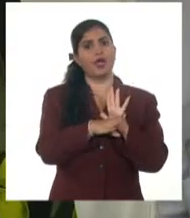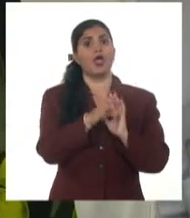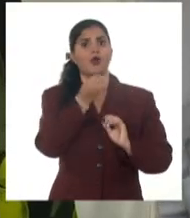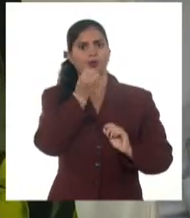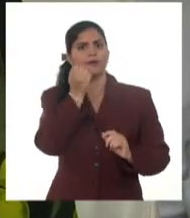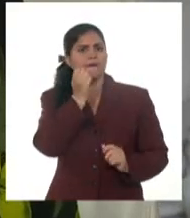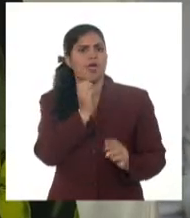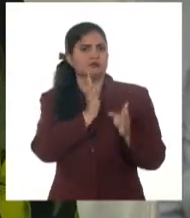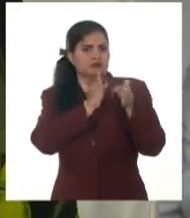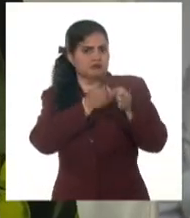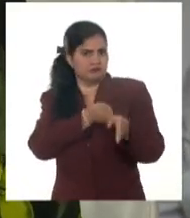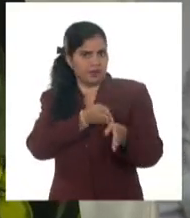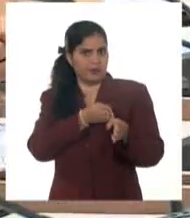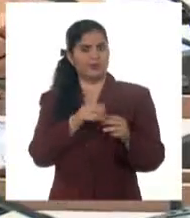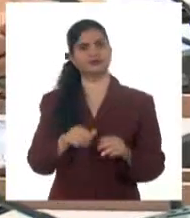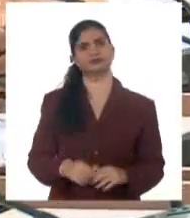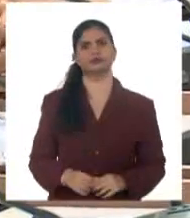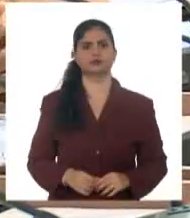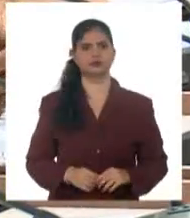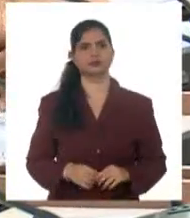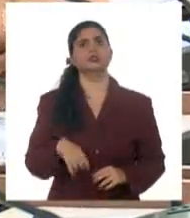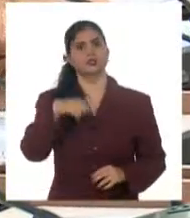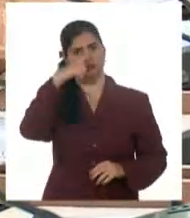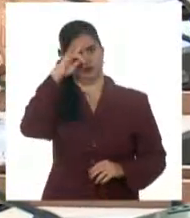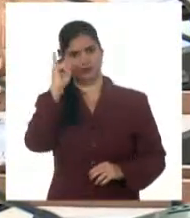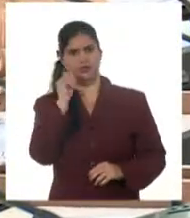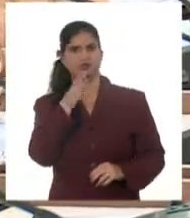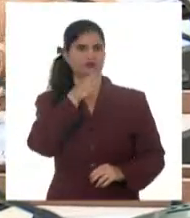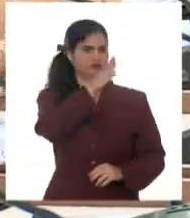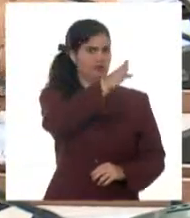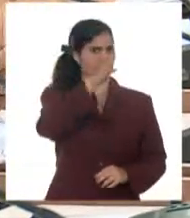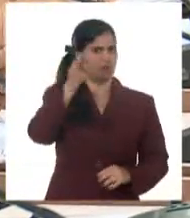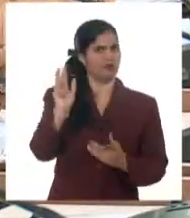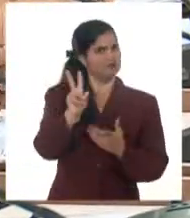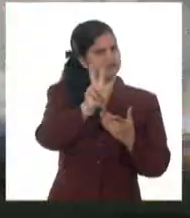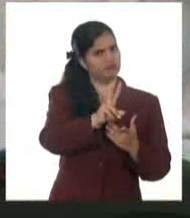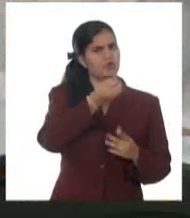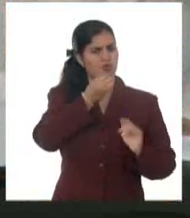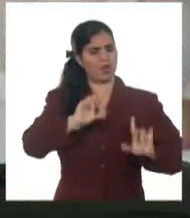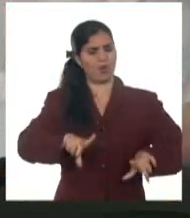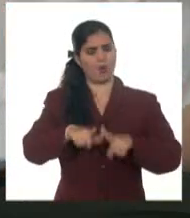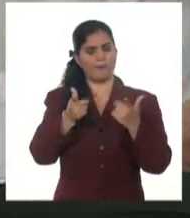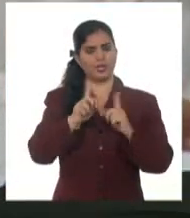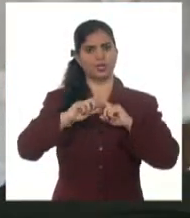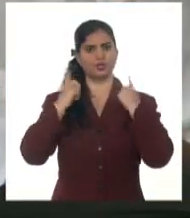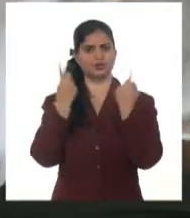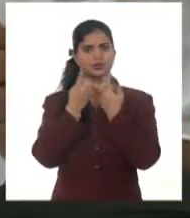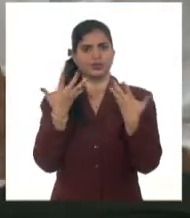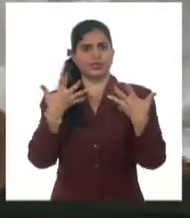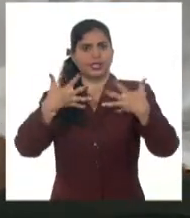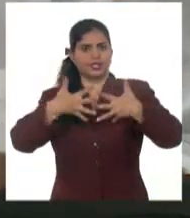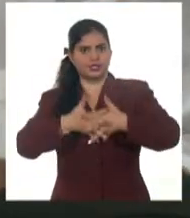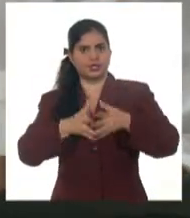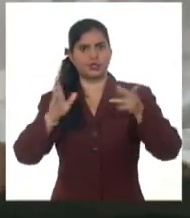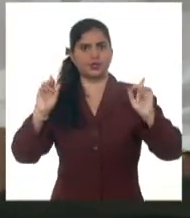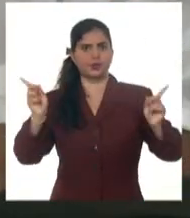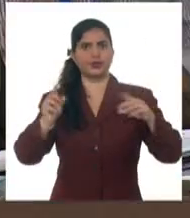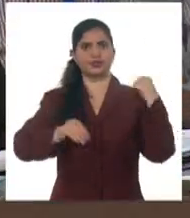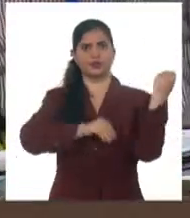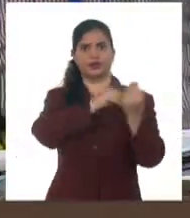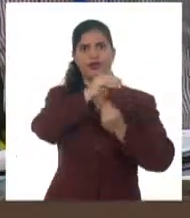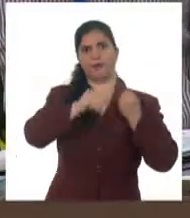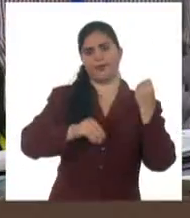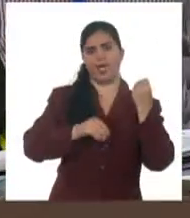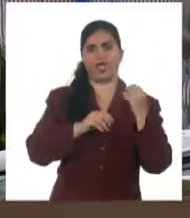reorganización de las fuerzas, sí le den cumplimiento a la misión del hogar. Y todo lo que está relacionado con la política cambiaria, la inflación,